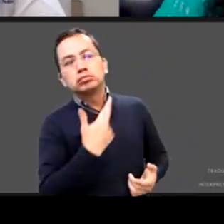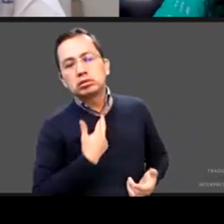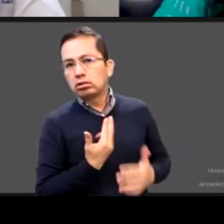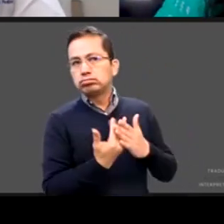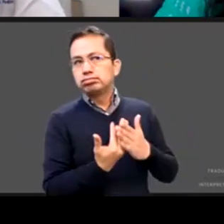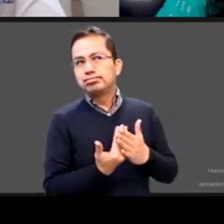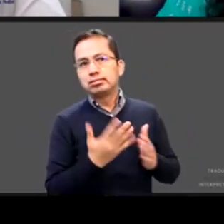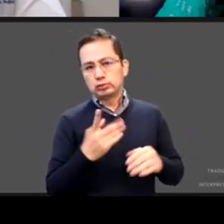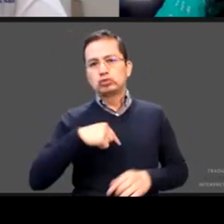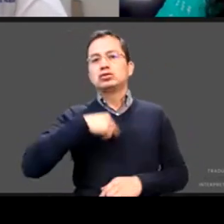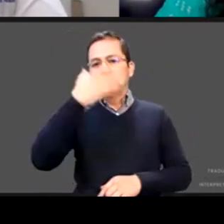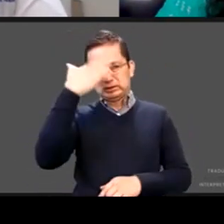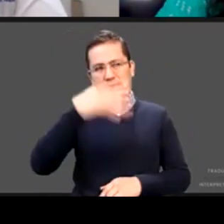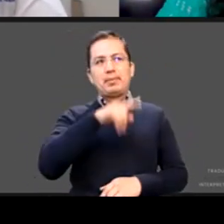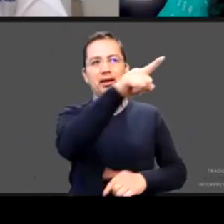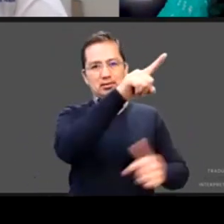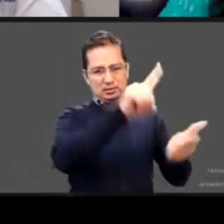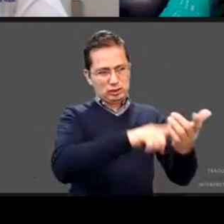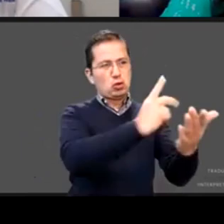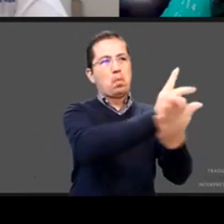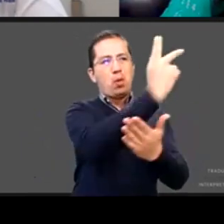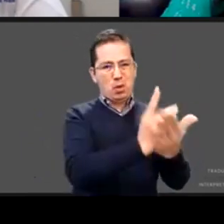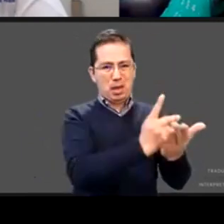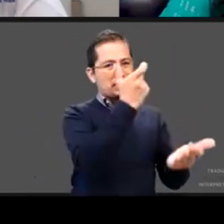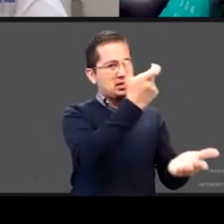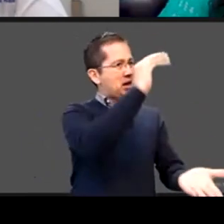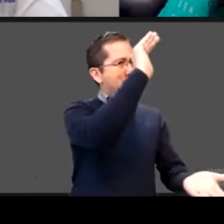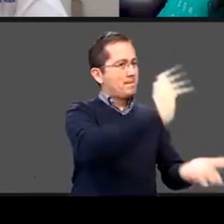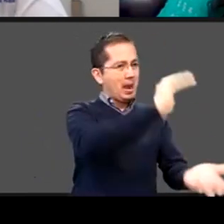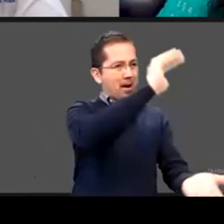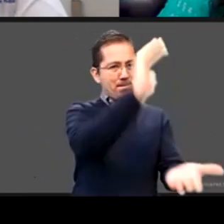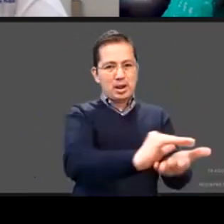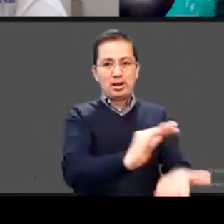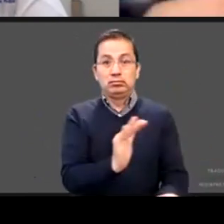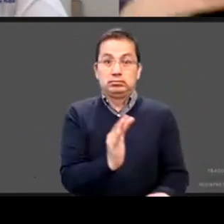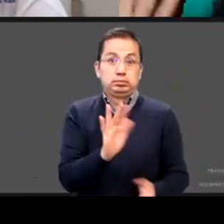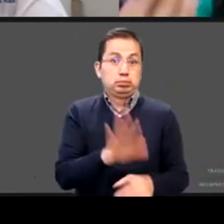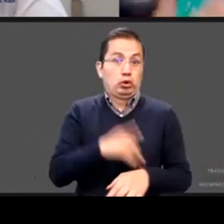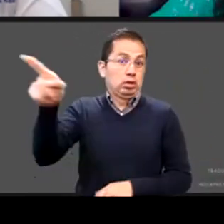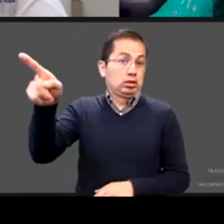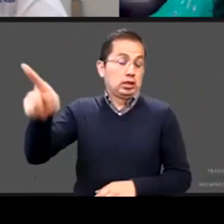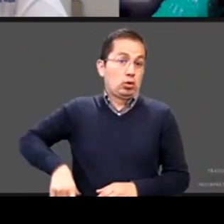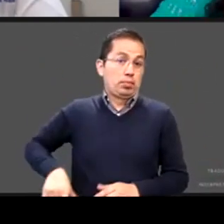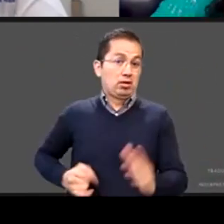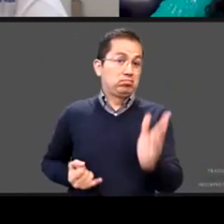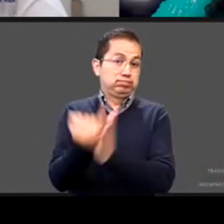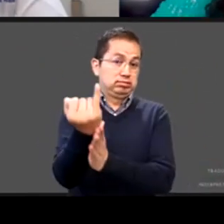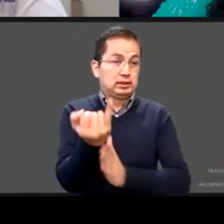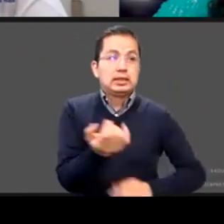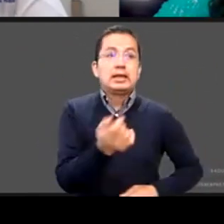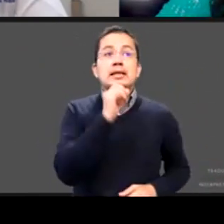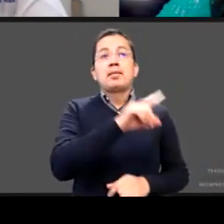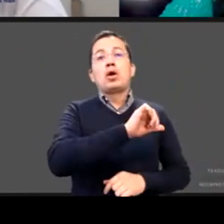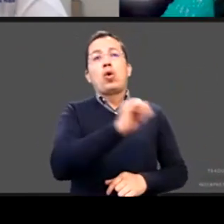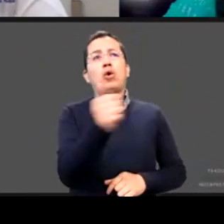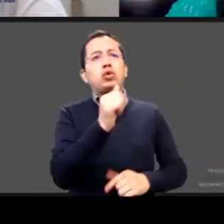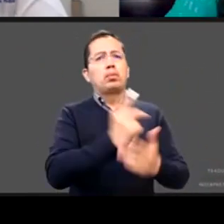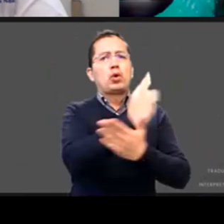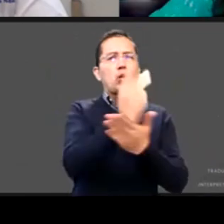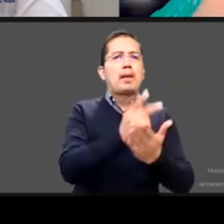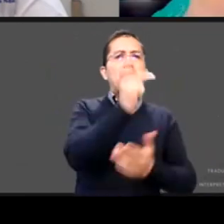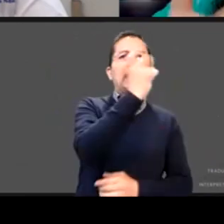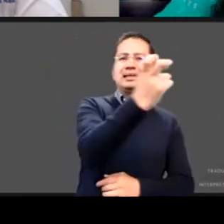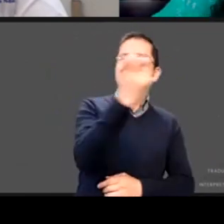programas que ya están siendo afectados con esta aplicación del decreto y los programas que están relacionados con la seguridad social